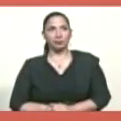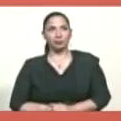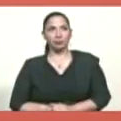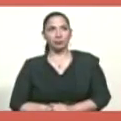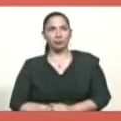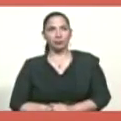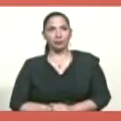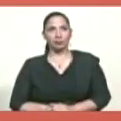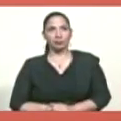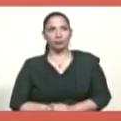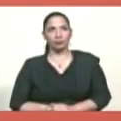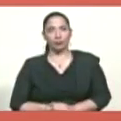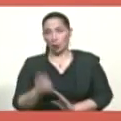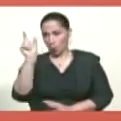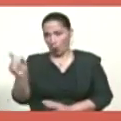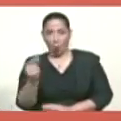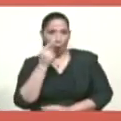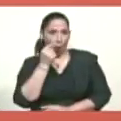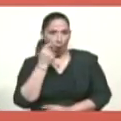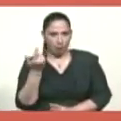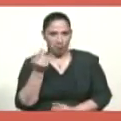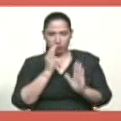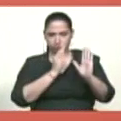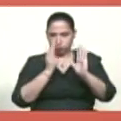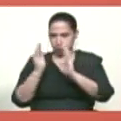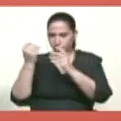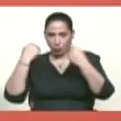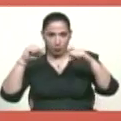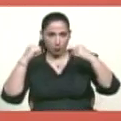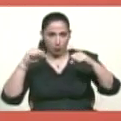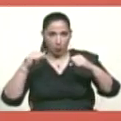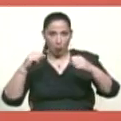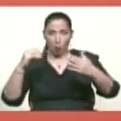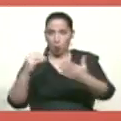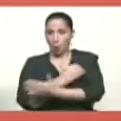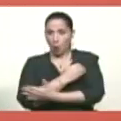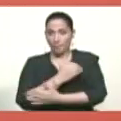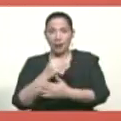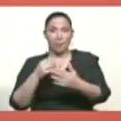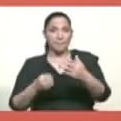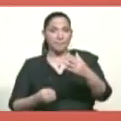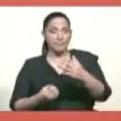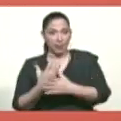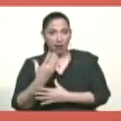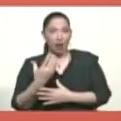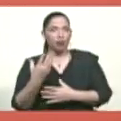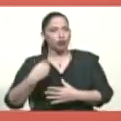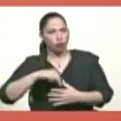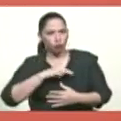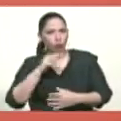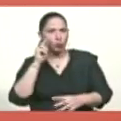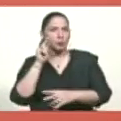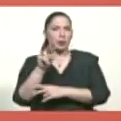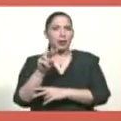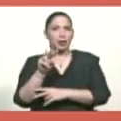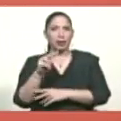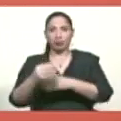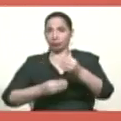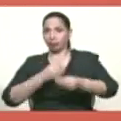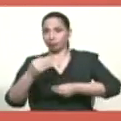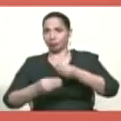Palomo, que había sido el organizador del golpe militar de mayo, logramos hacerle ver que se iba a alzar